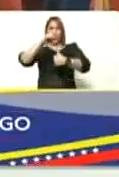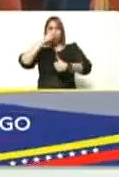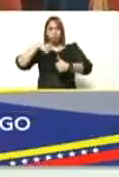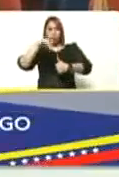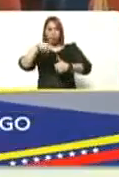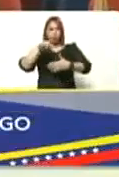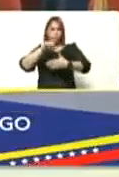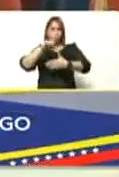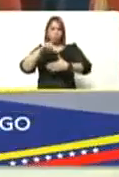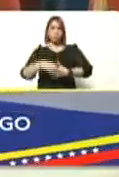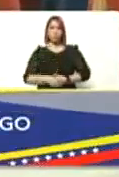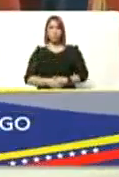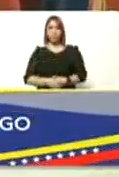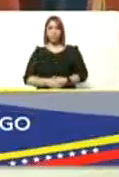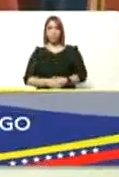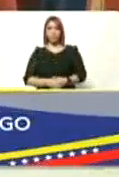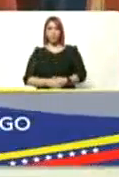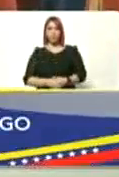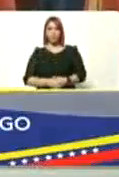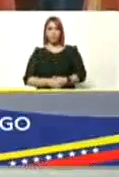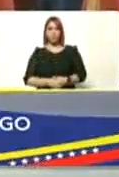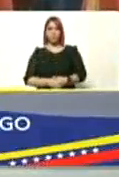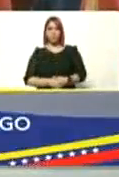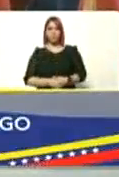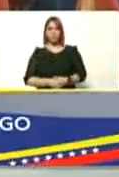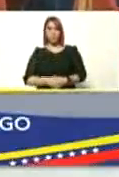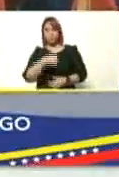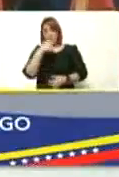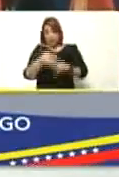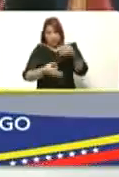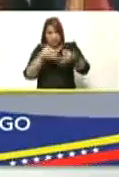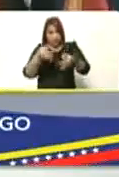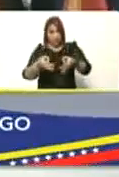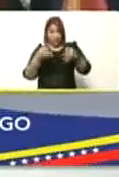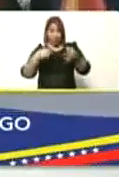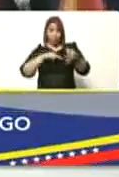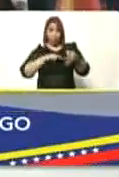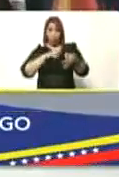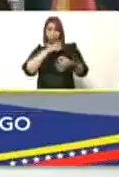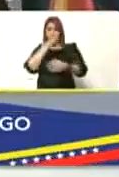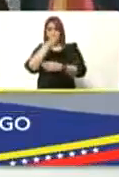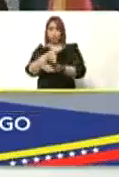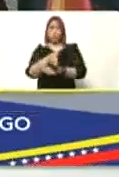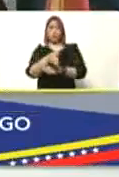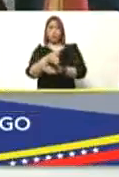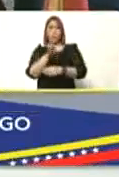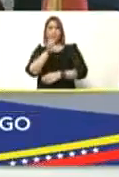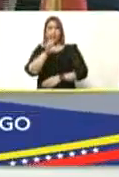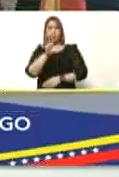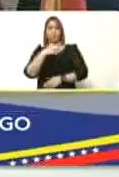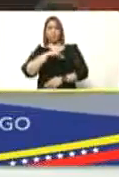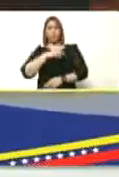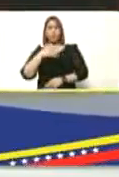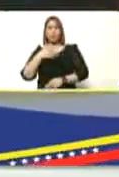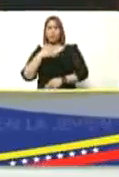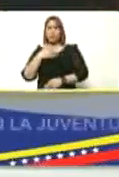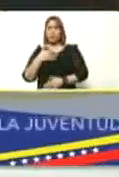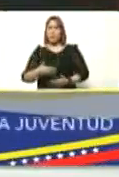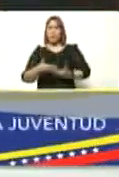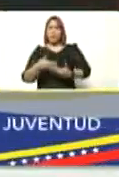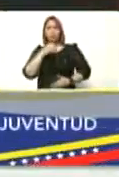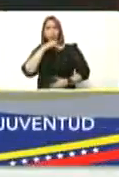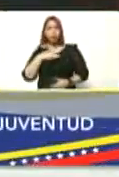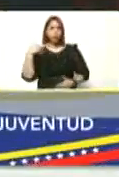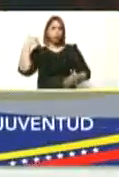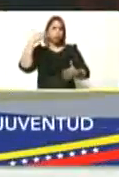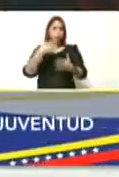pueblos de América Latina y el Caribe y cada vez que vamos a Nicaragua sentimos el peso de la historia